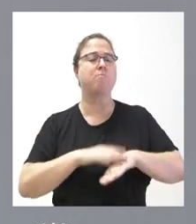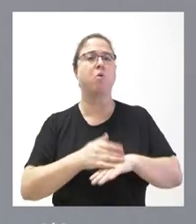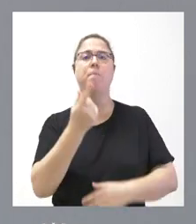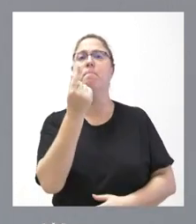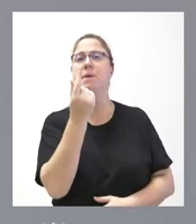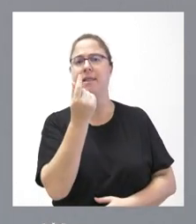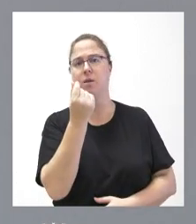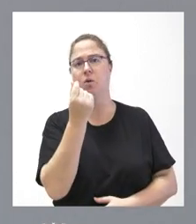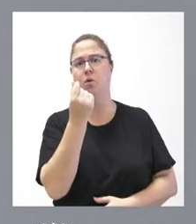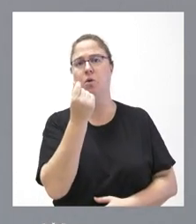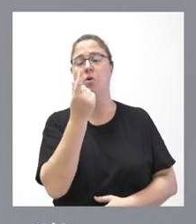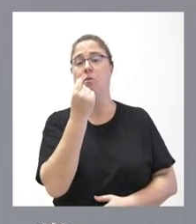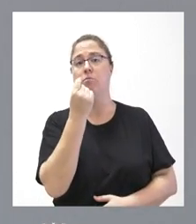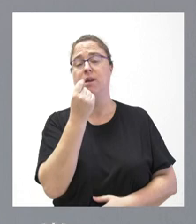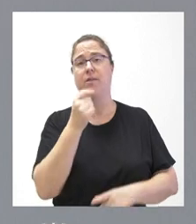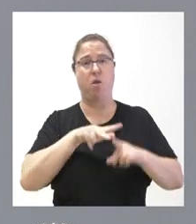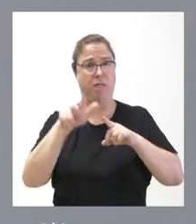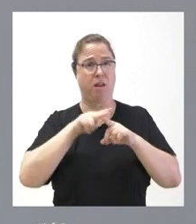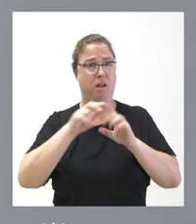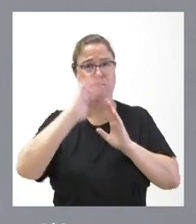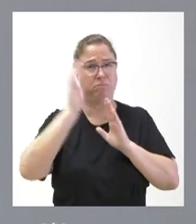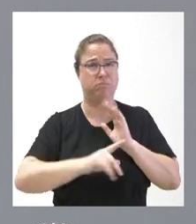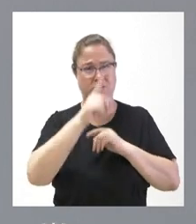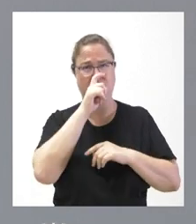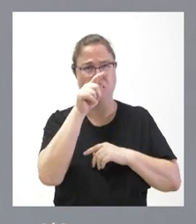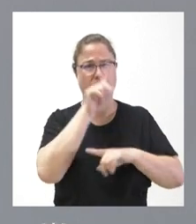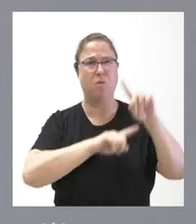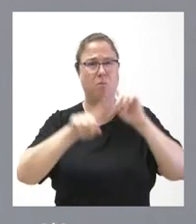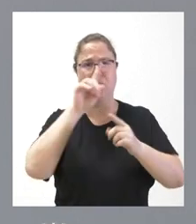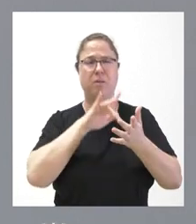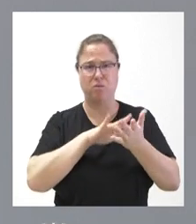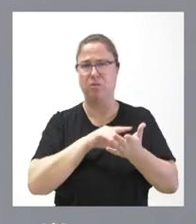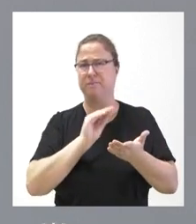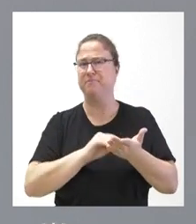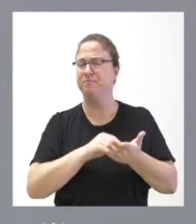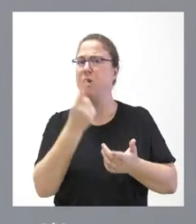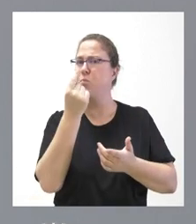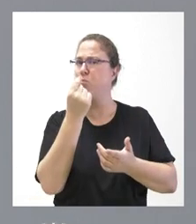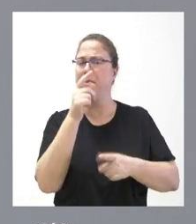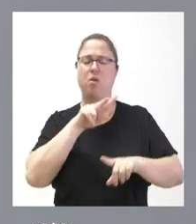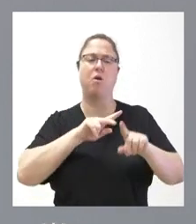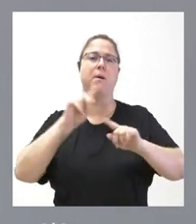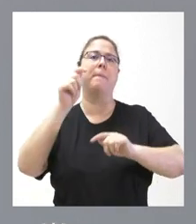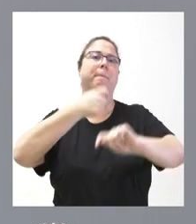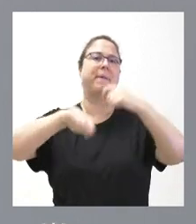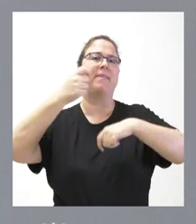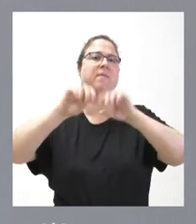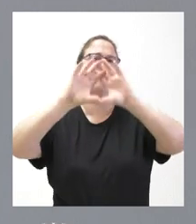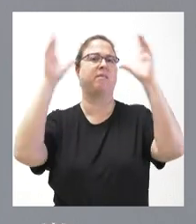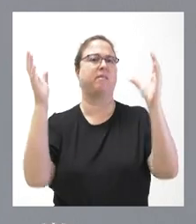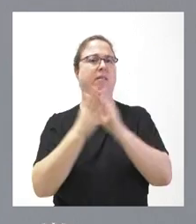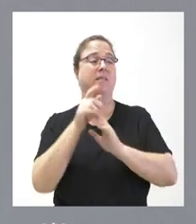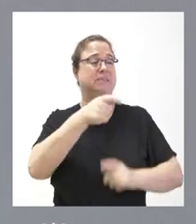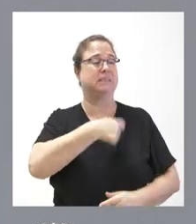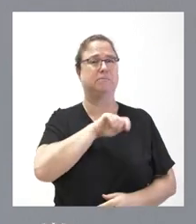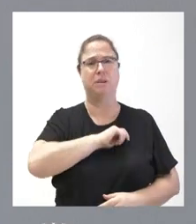de los cereales, que ustedes recordarán que es uno de los problemas que los agricultores manifiestan, que el precio del cereal en el mercado internacional y, particularmente, el de